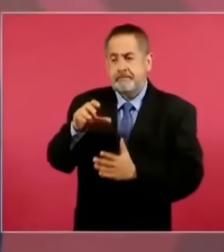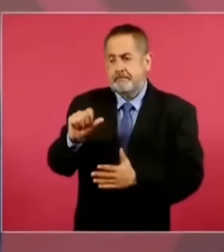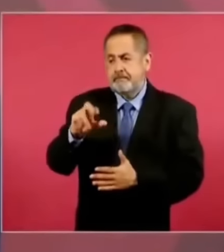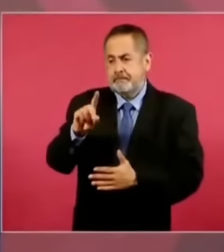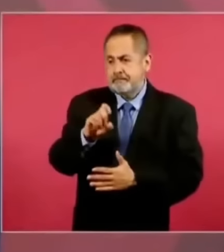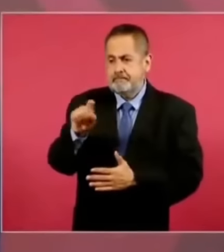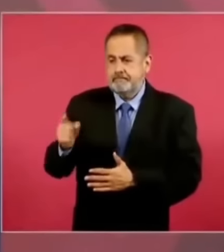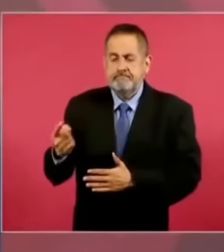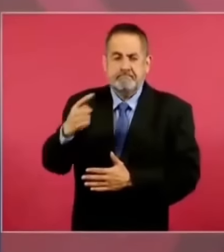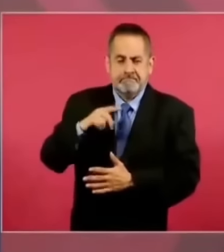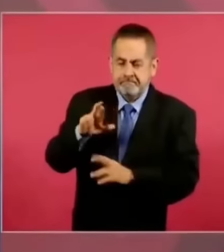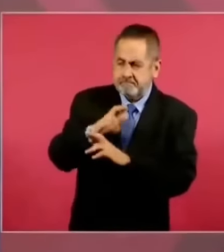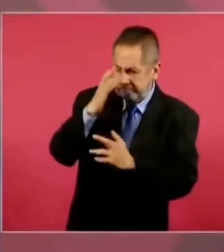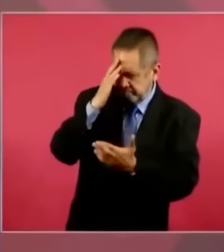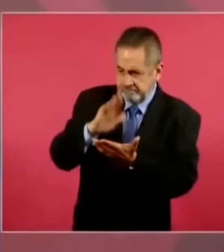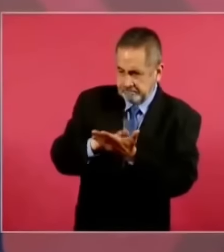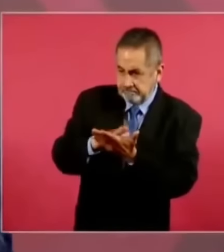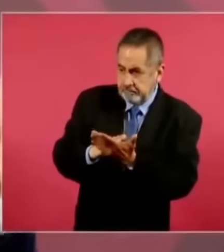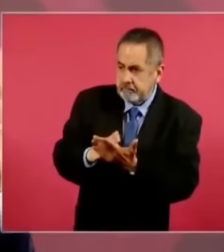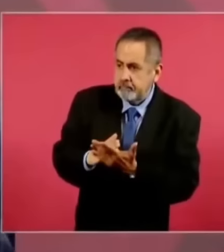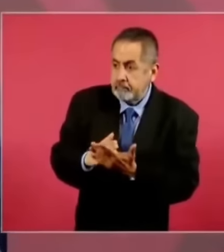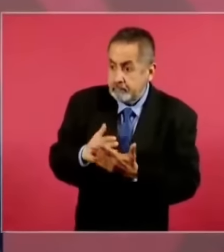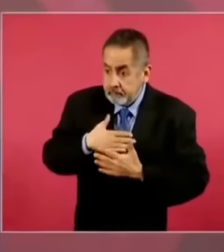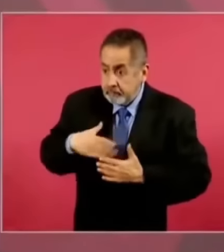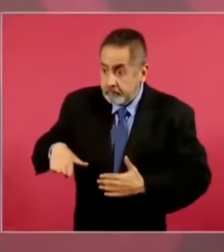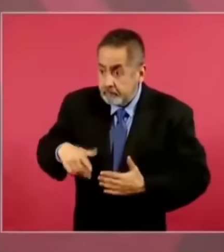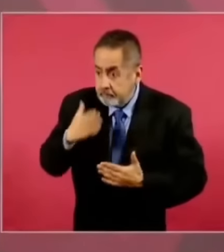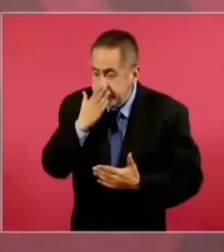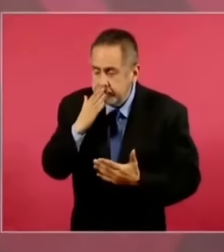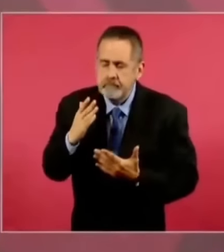reconocimiento a nuestro gobierno,